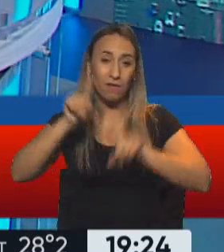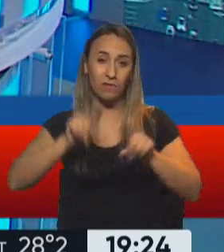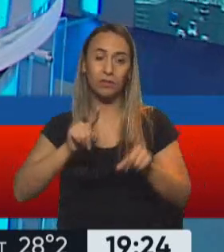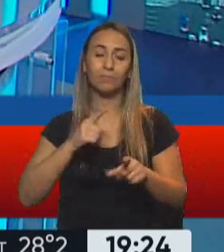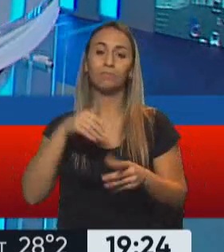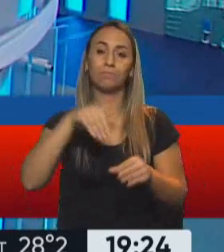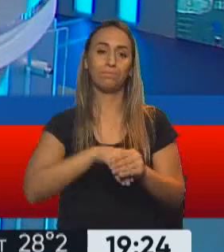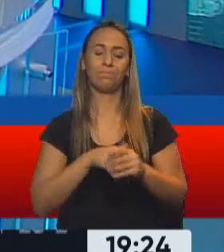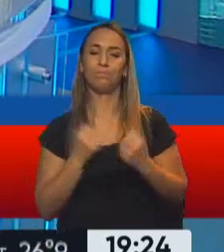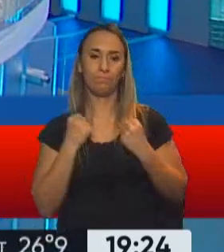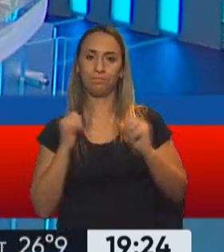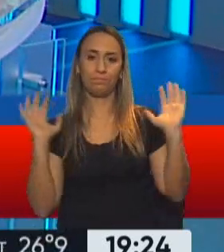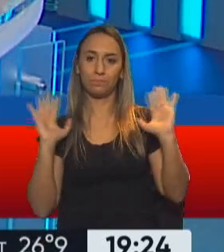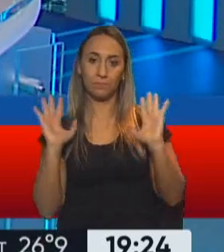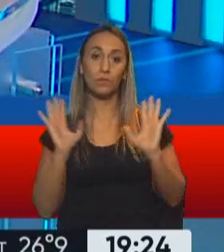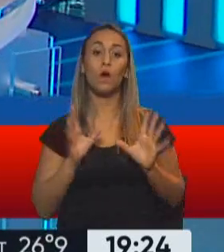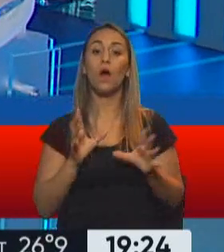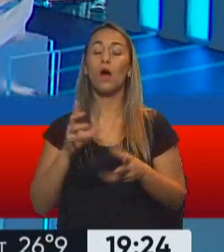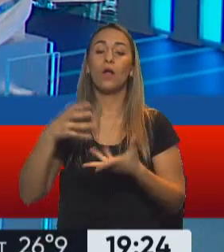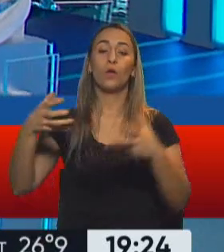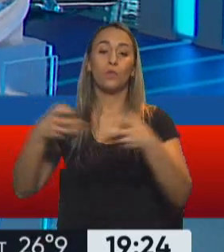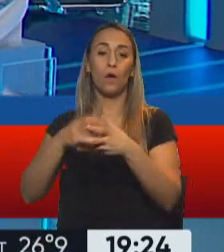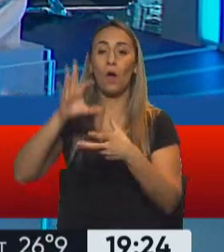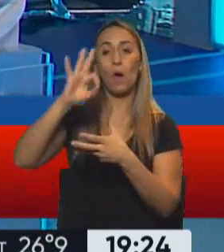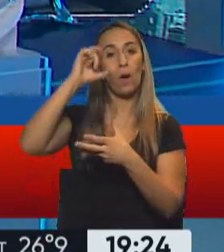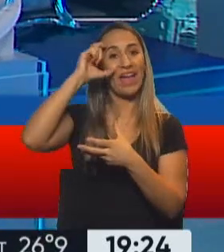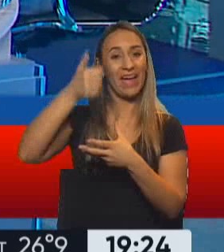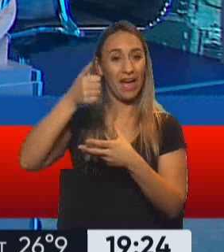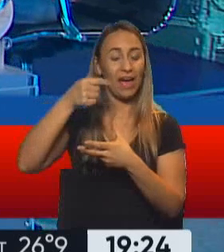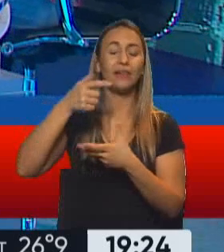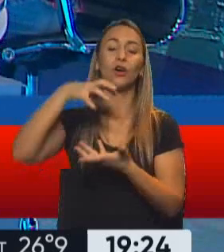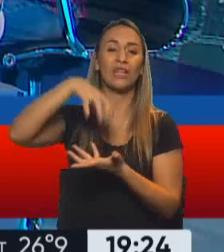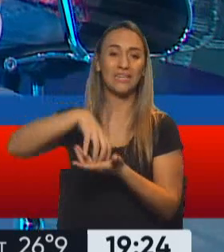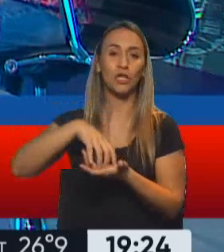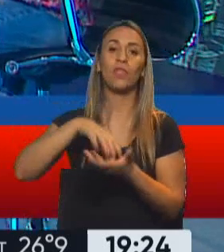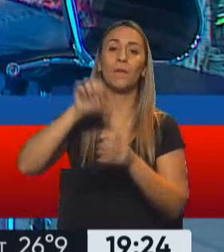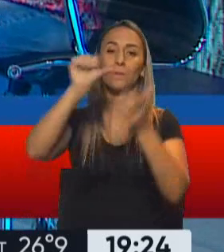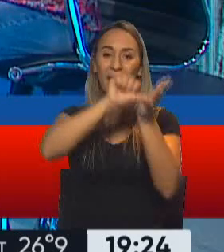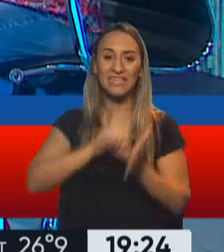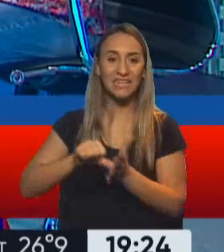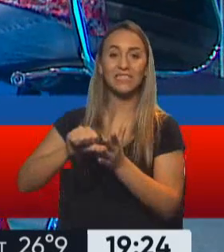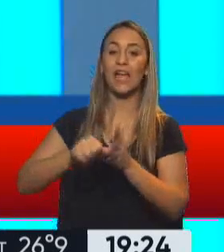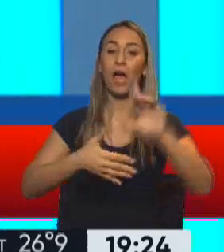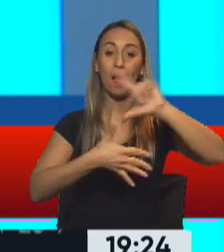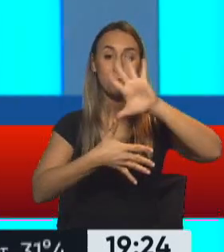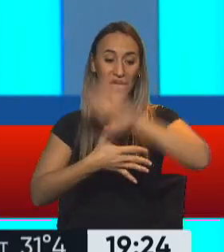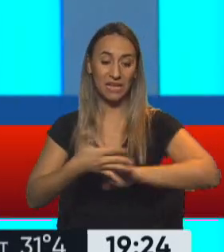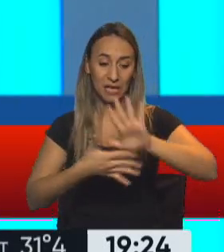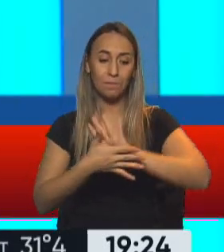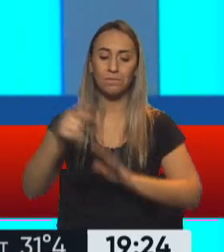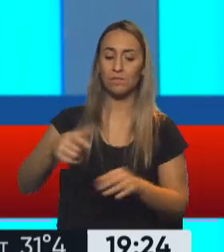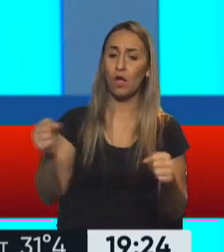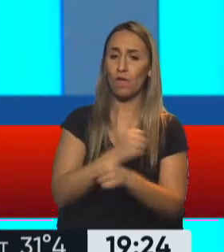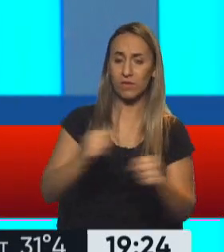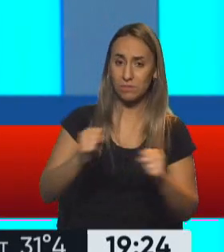bloque de la OEA, de la Organización de Estados Americanos, pero en el día de hoy se confirmó la salida de Nicaragua